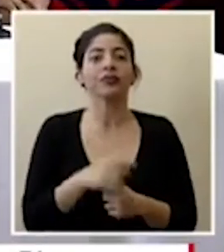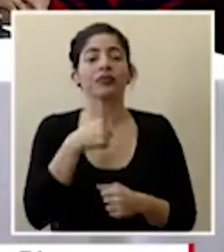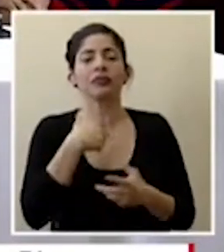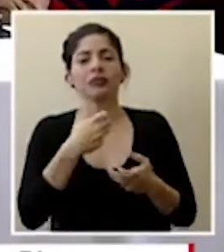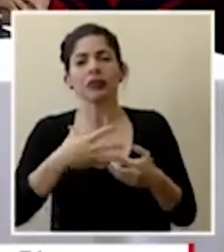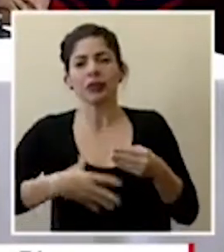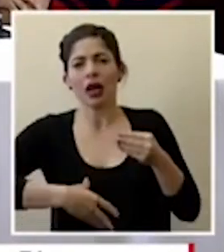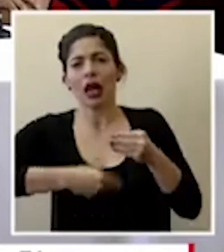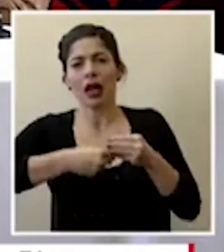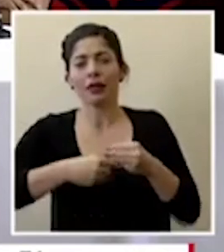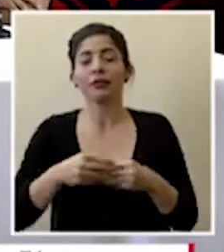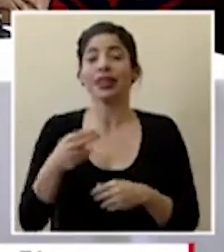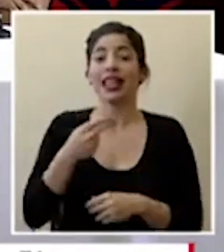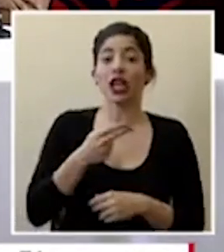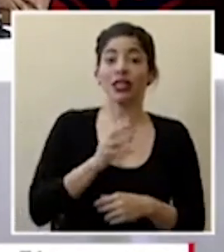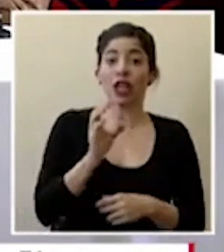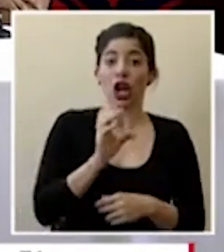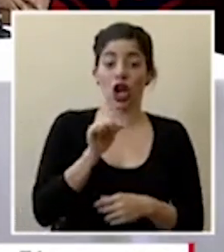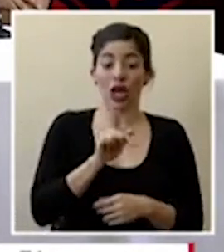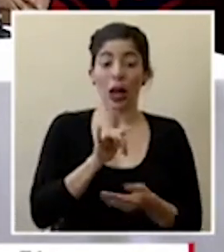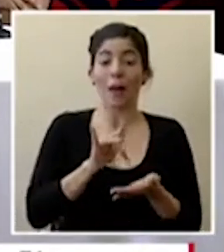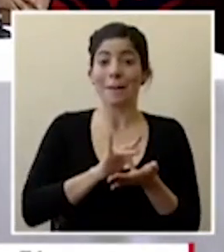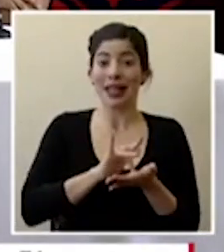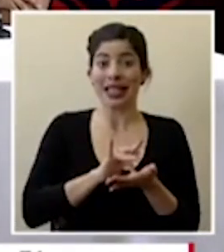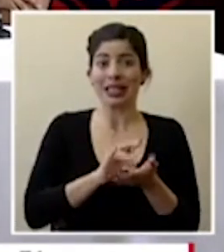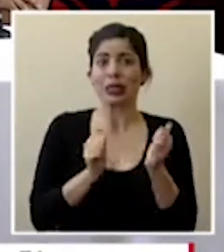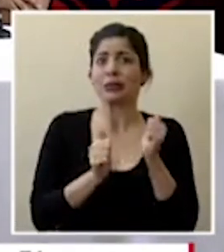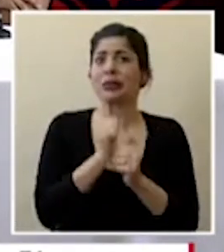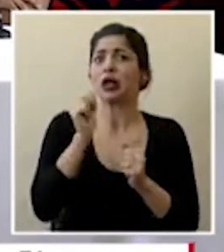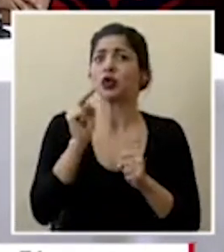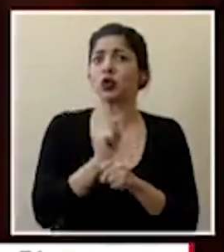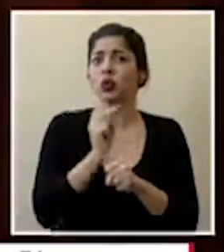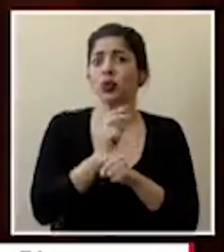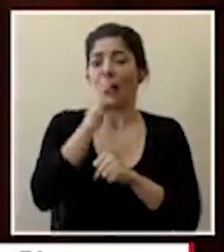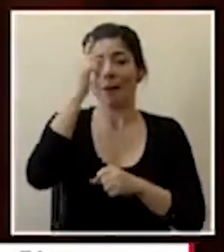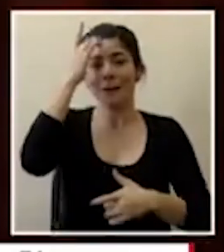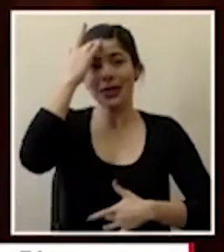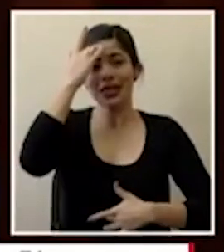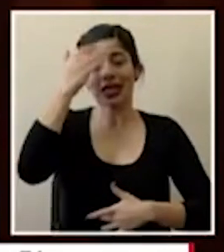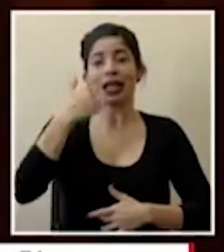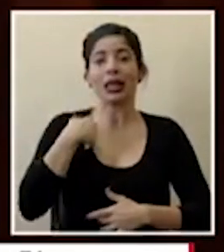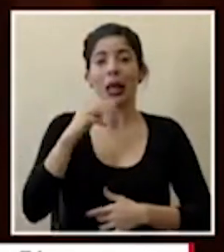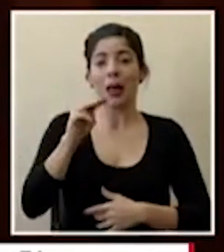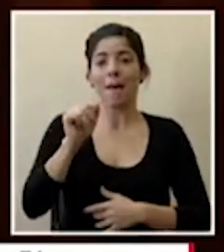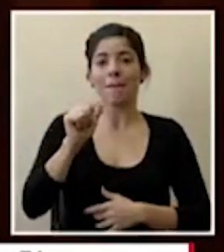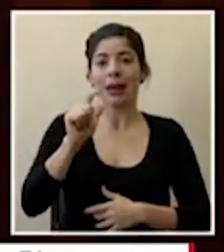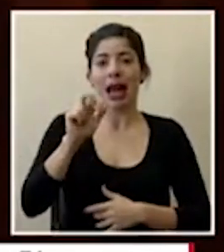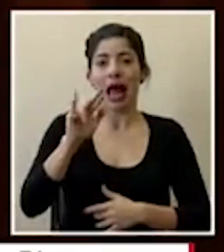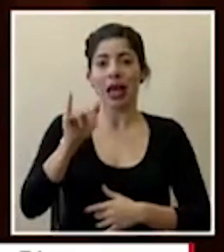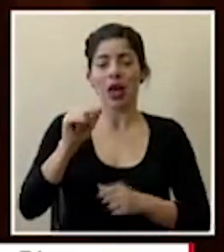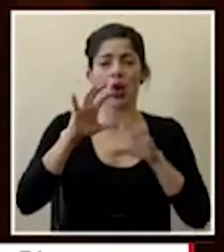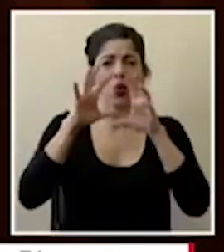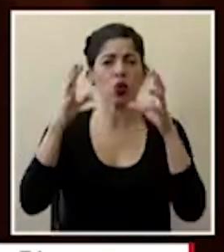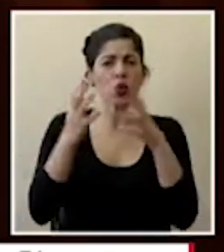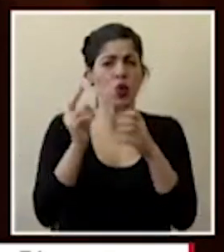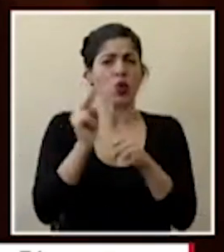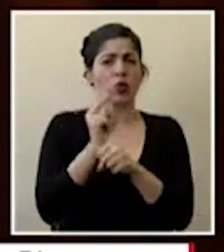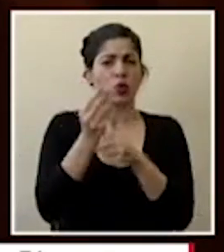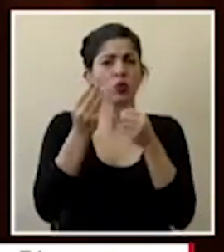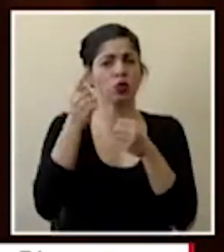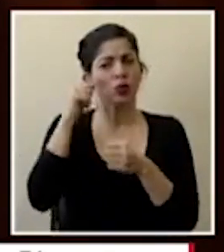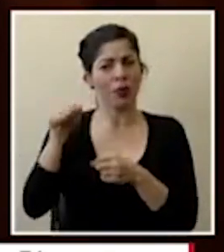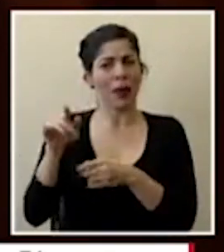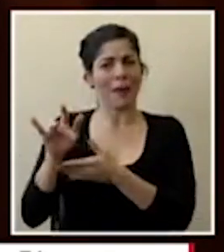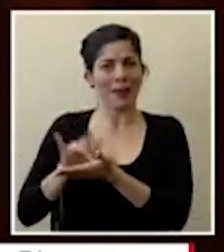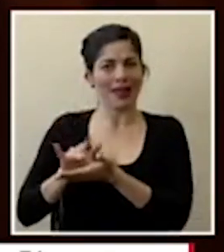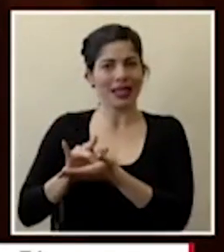es el medicamento más usado para tratar pacientes con malaria y es ampliamente usado en todo el mundo y en ese sentido